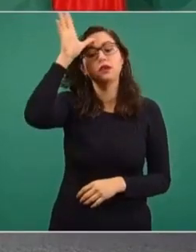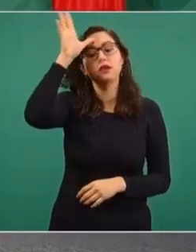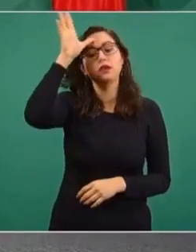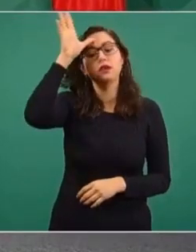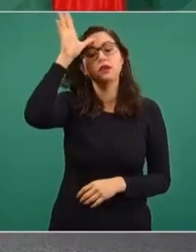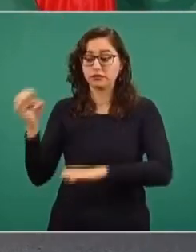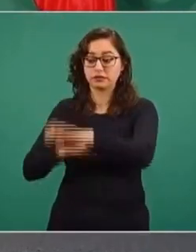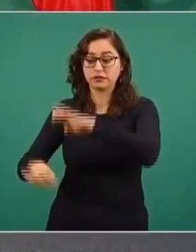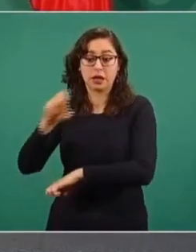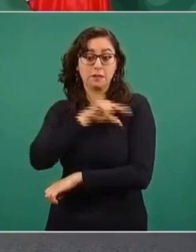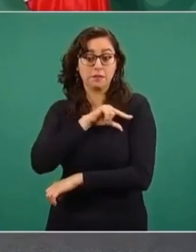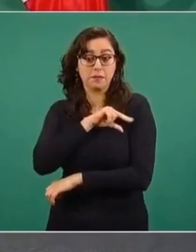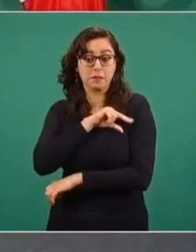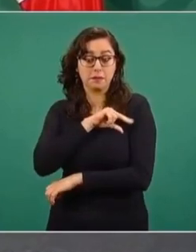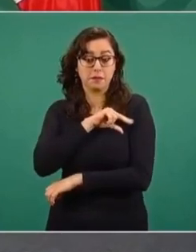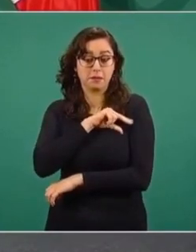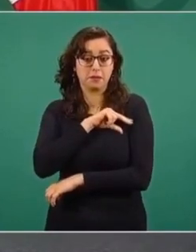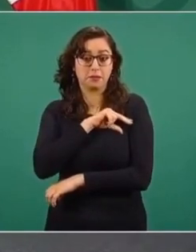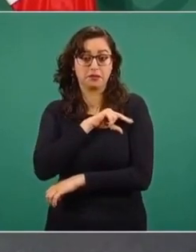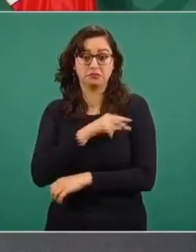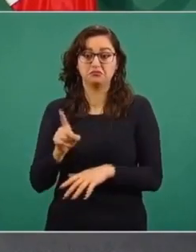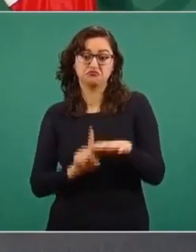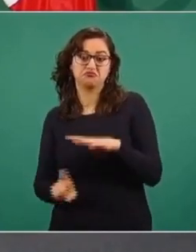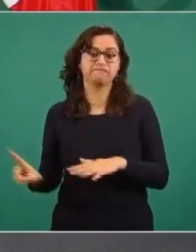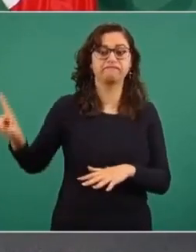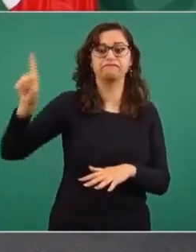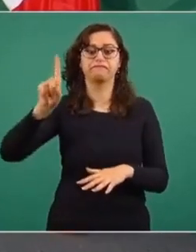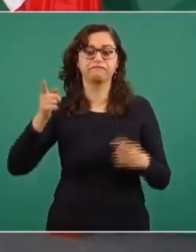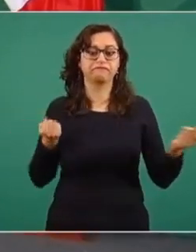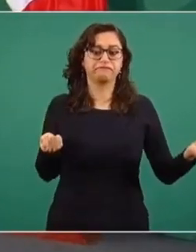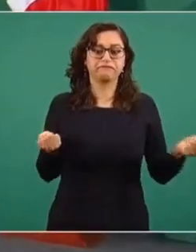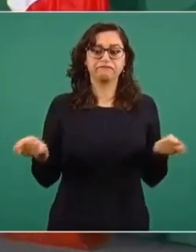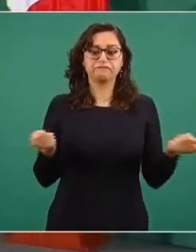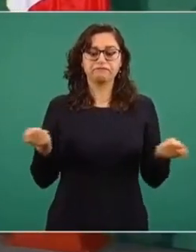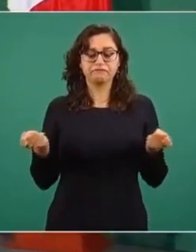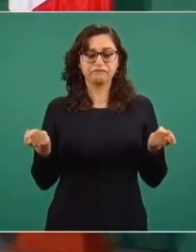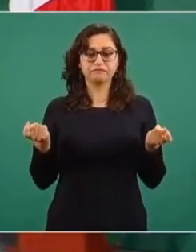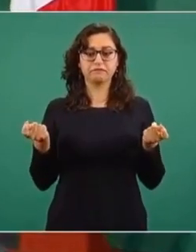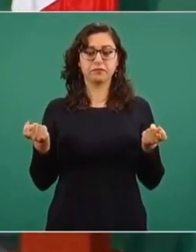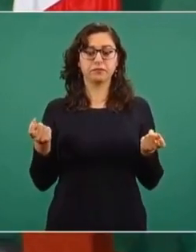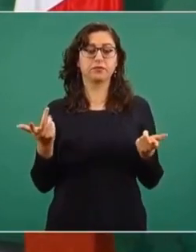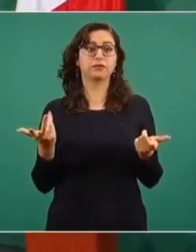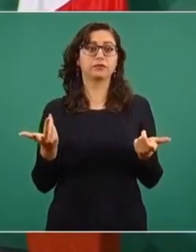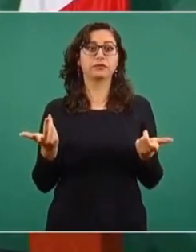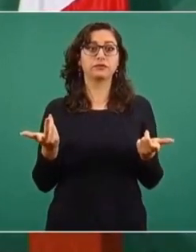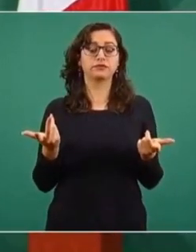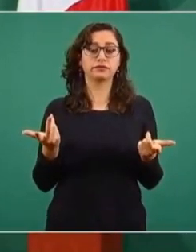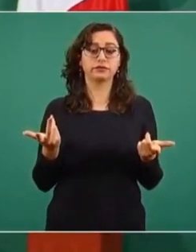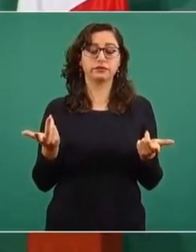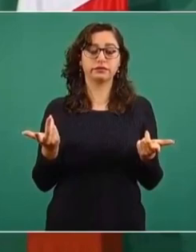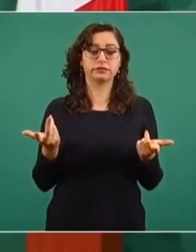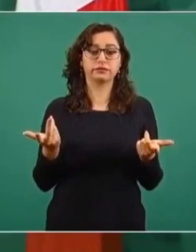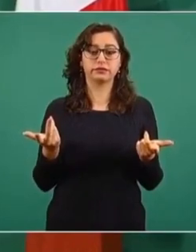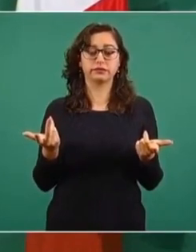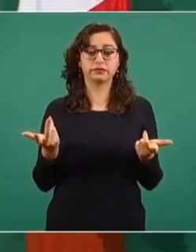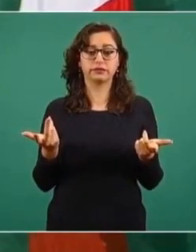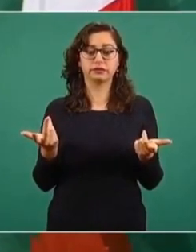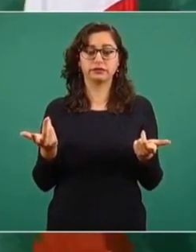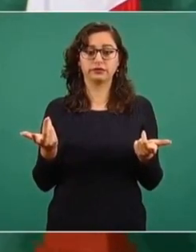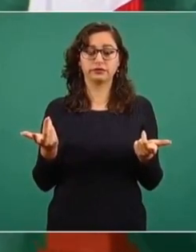empresa particular se dirija en la